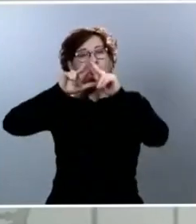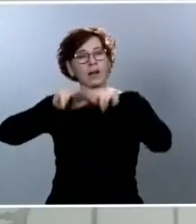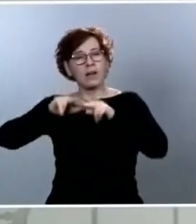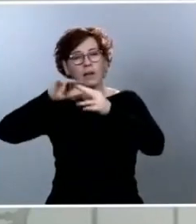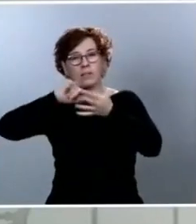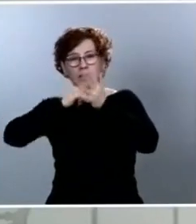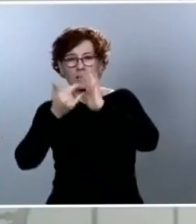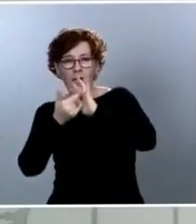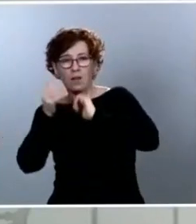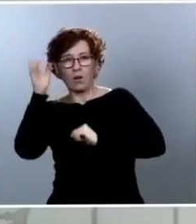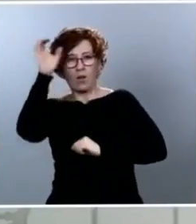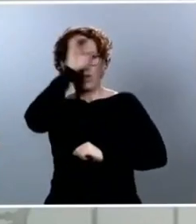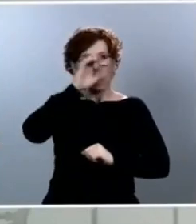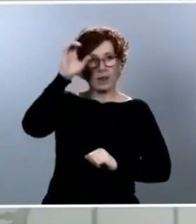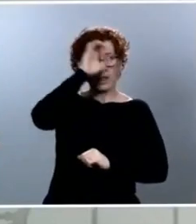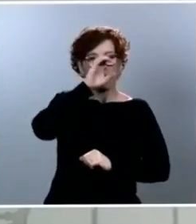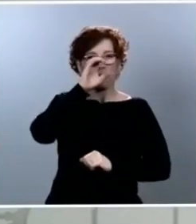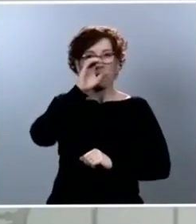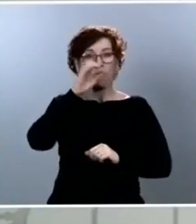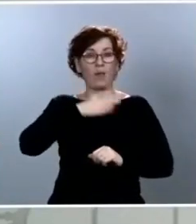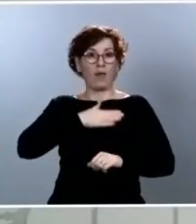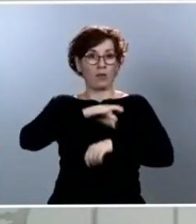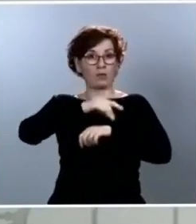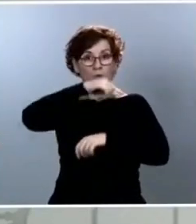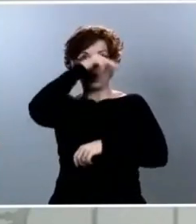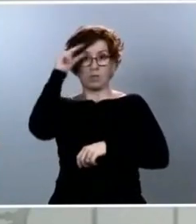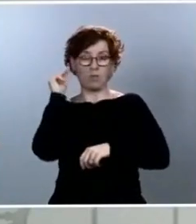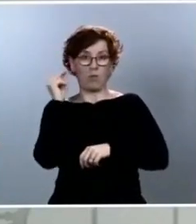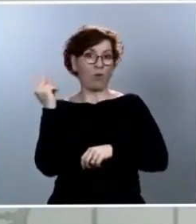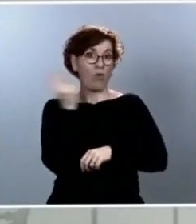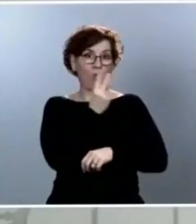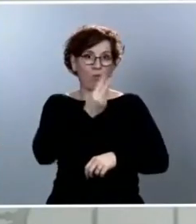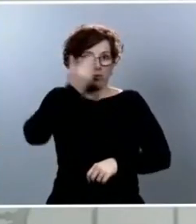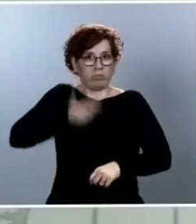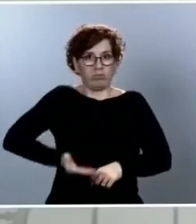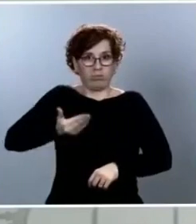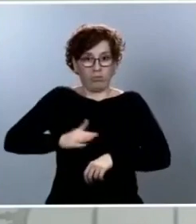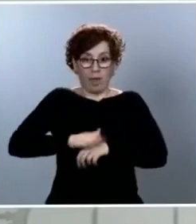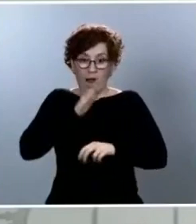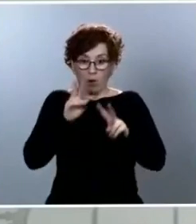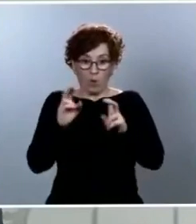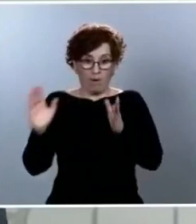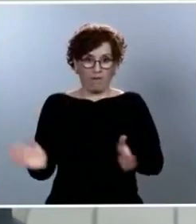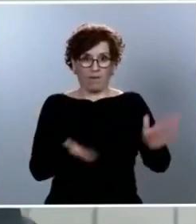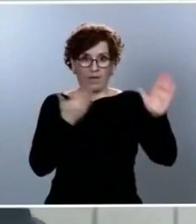provee, pues, el doctor Simón son ahora mismo esenciales, fundamentales para esta etapa de desescalada en que estamos.